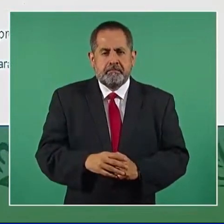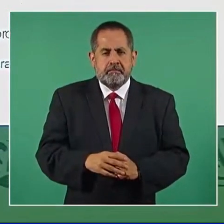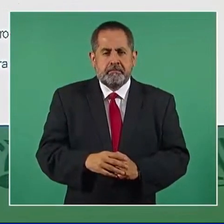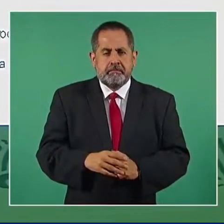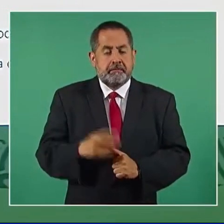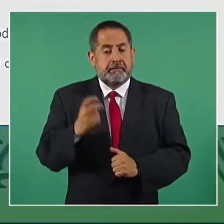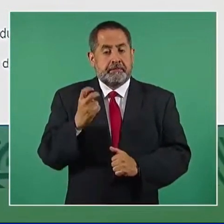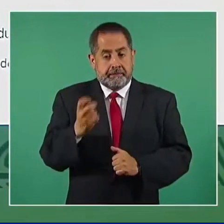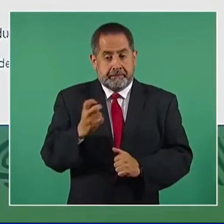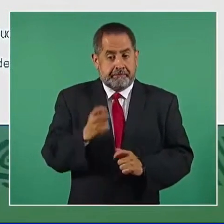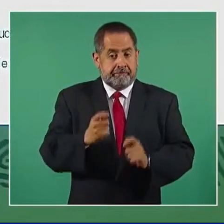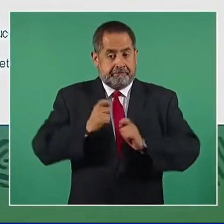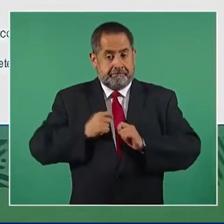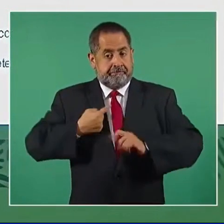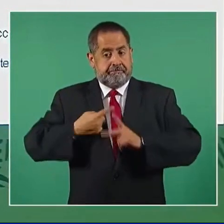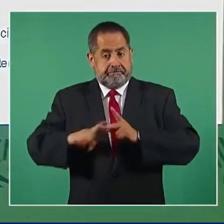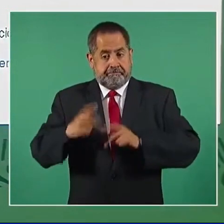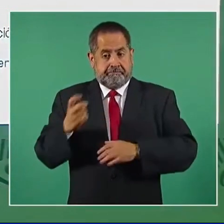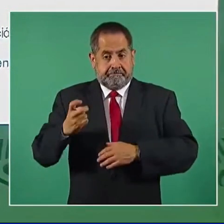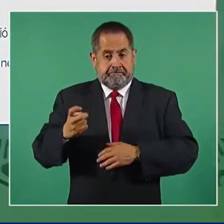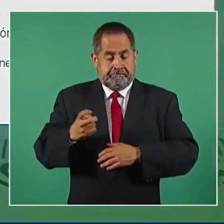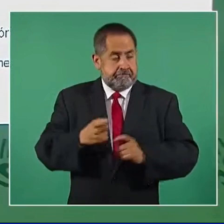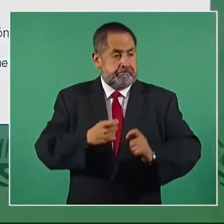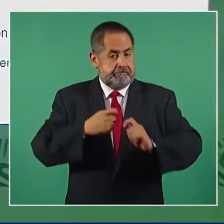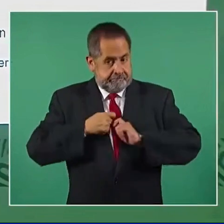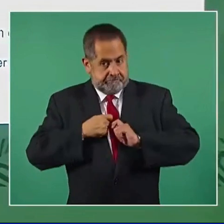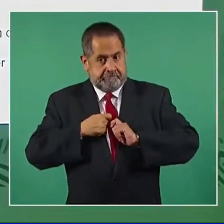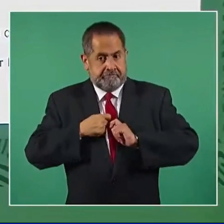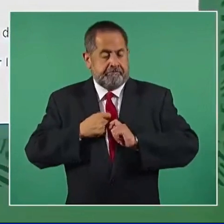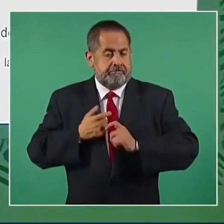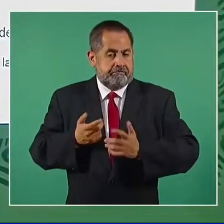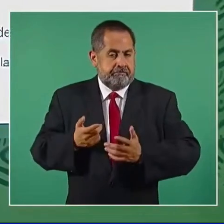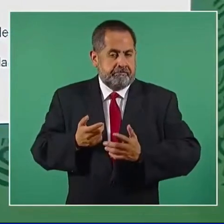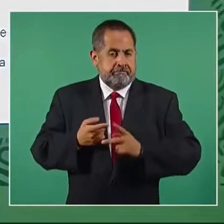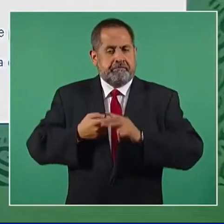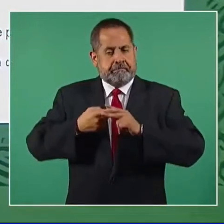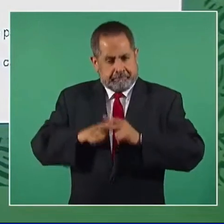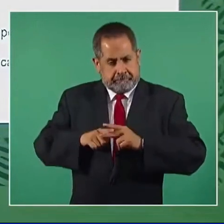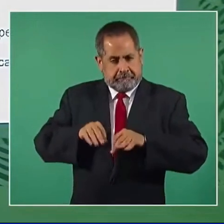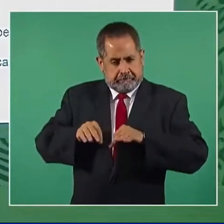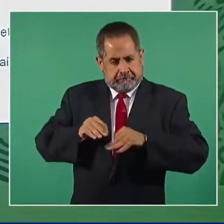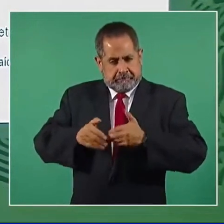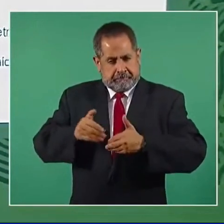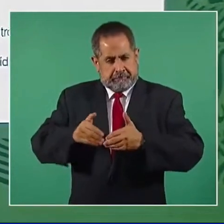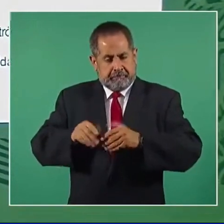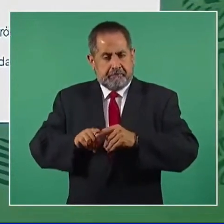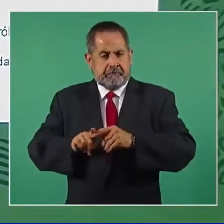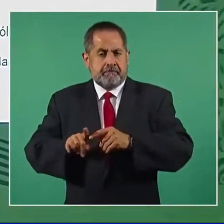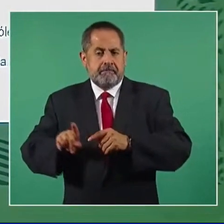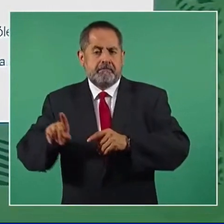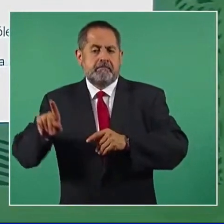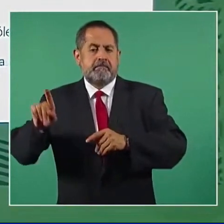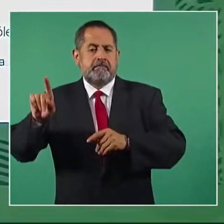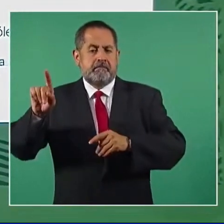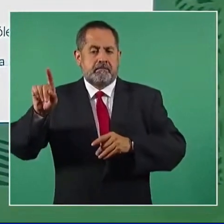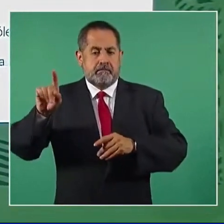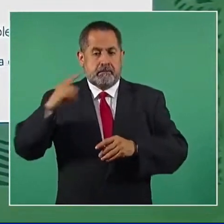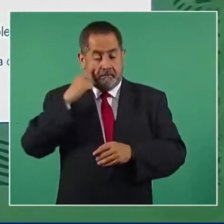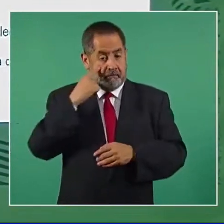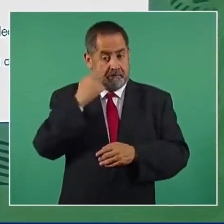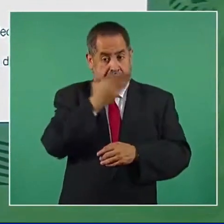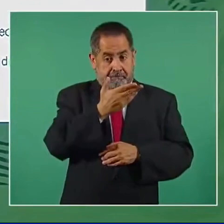aquí agarramos nosotros y aquí estamos. Esto venía así.